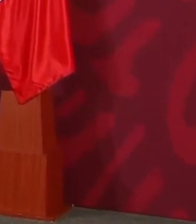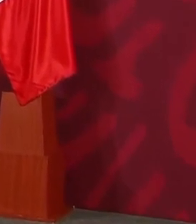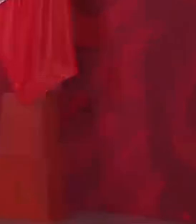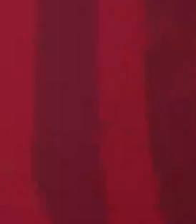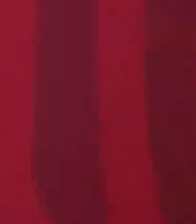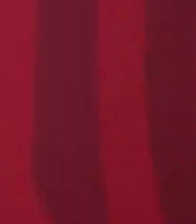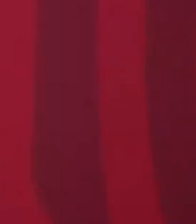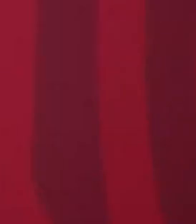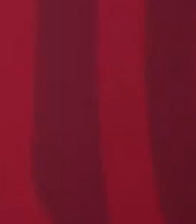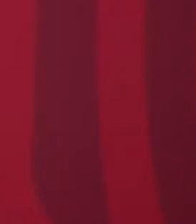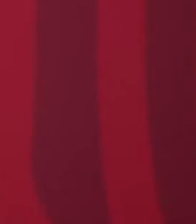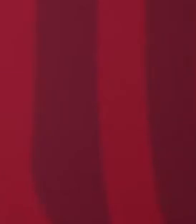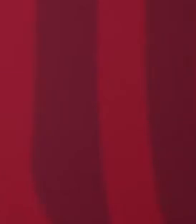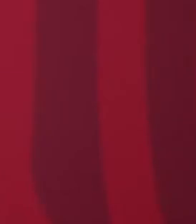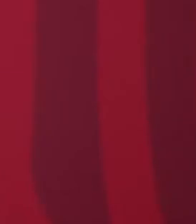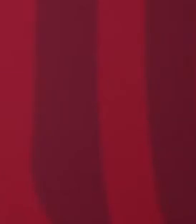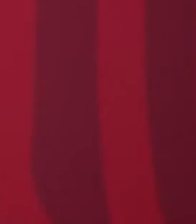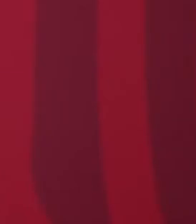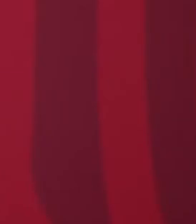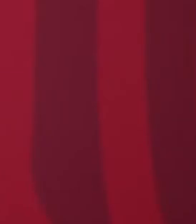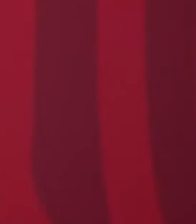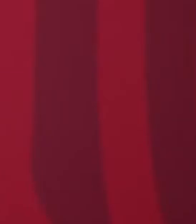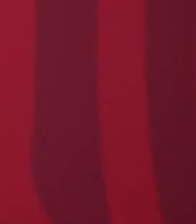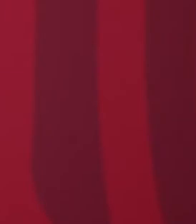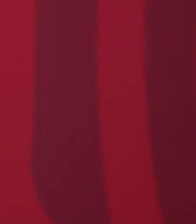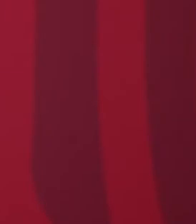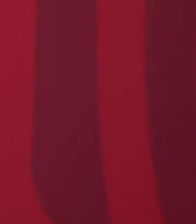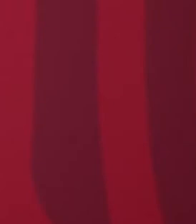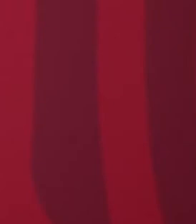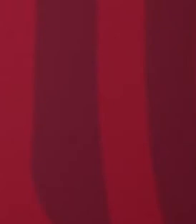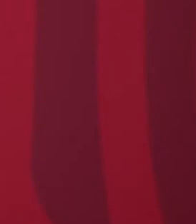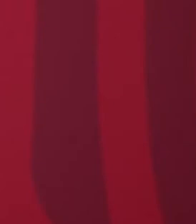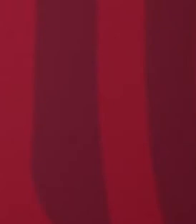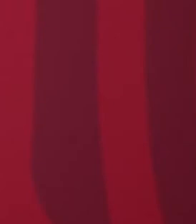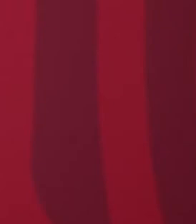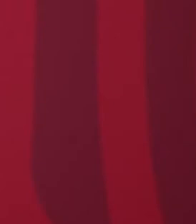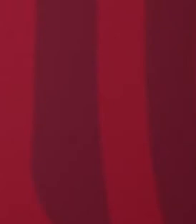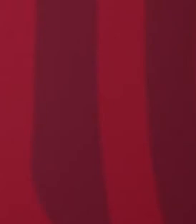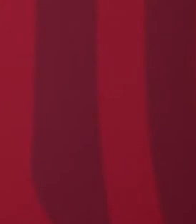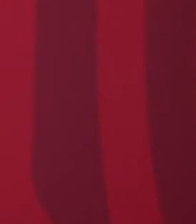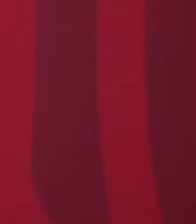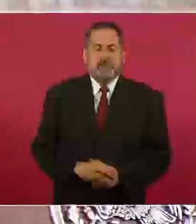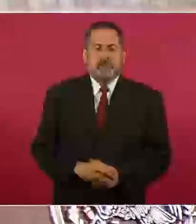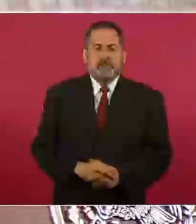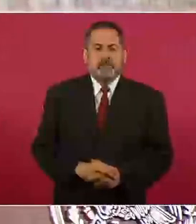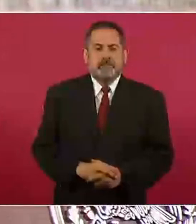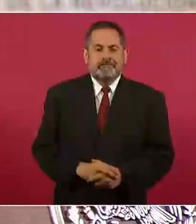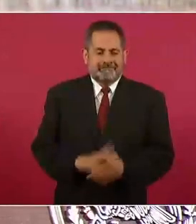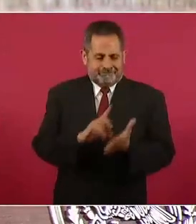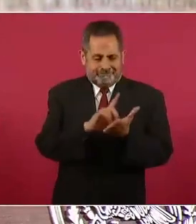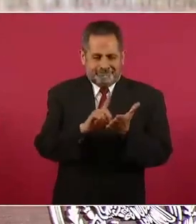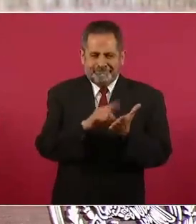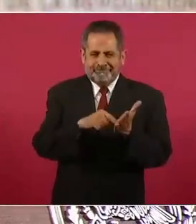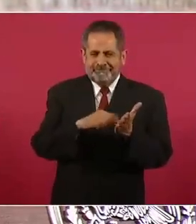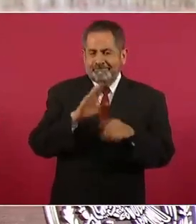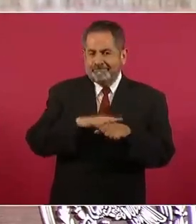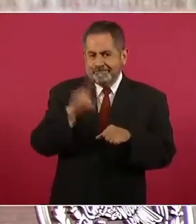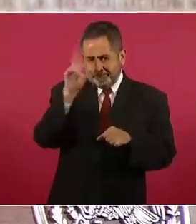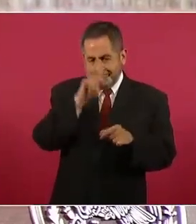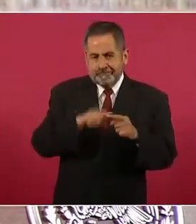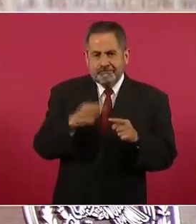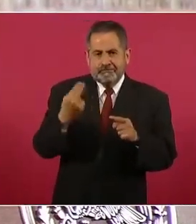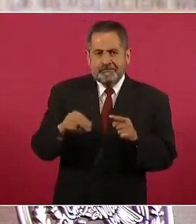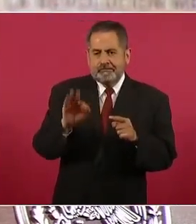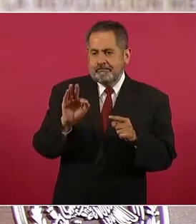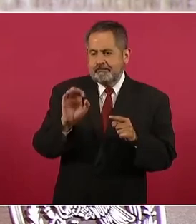Ahora, ahora son más los químicos, el fentanilo, y sobre eso estamos